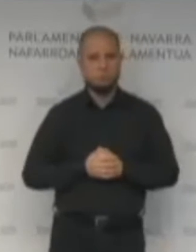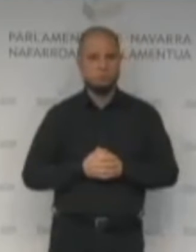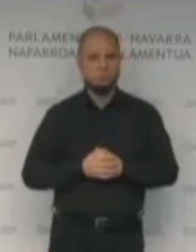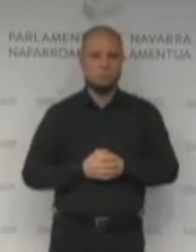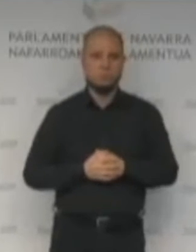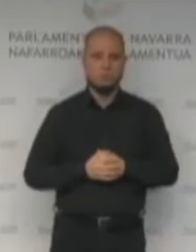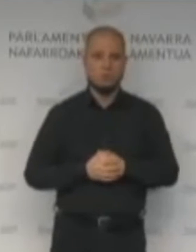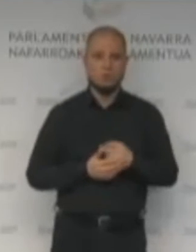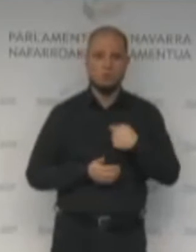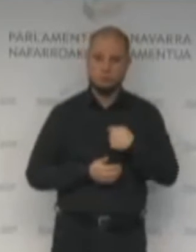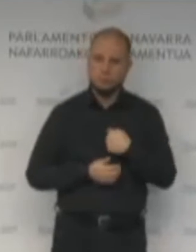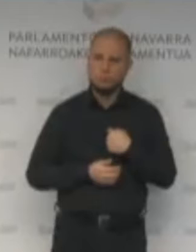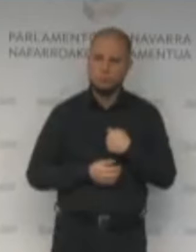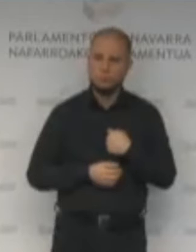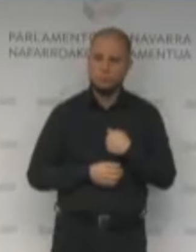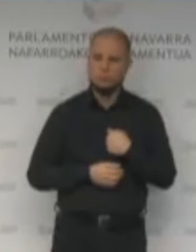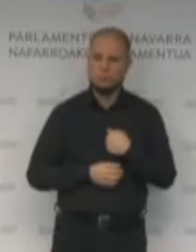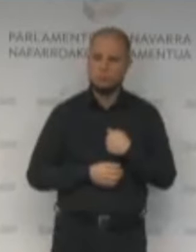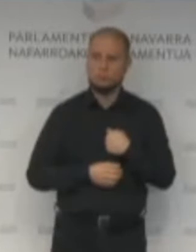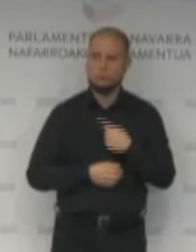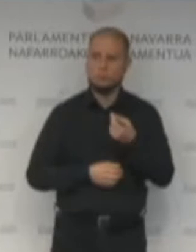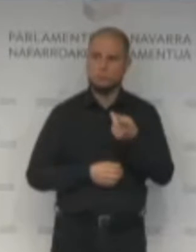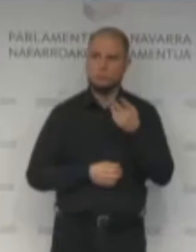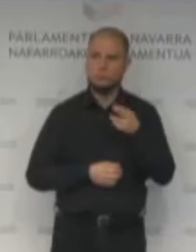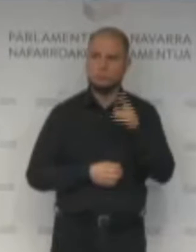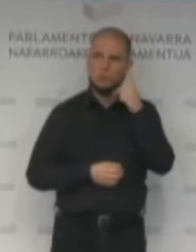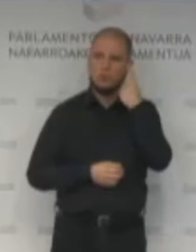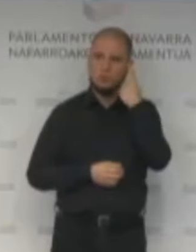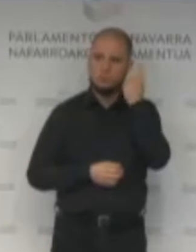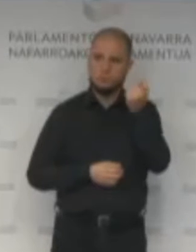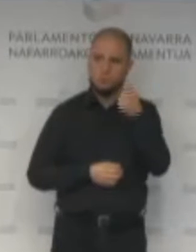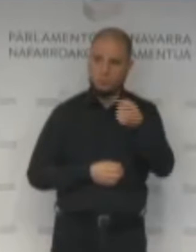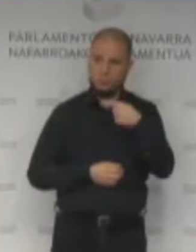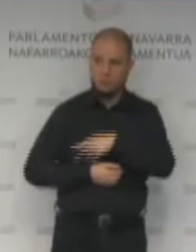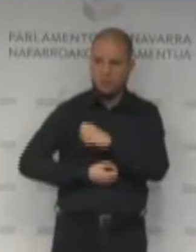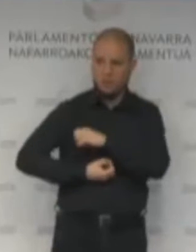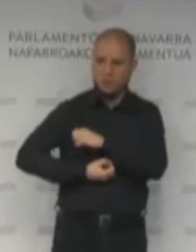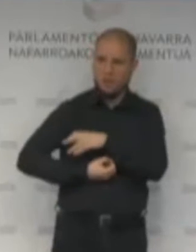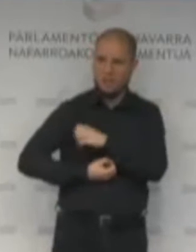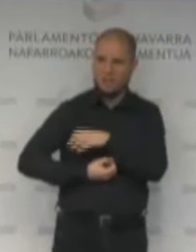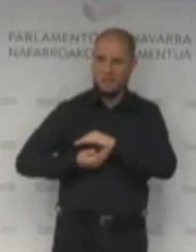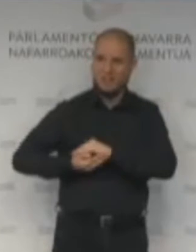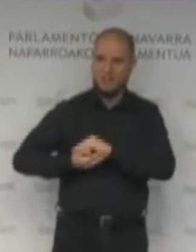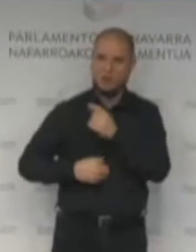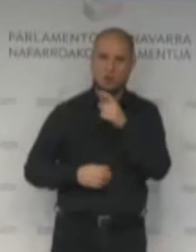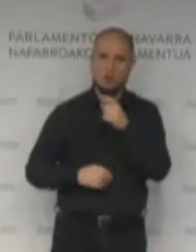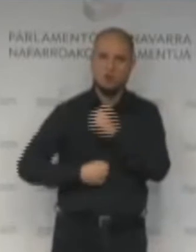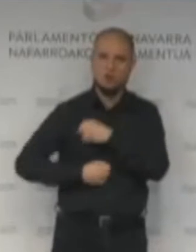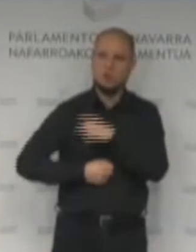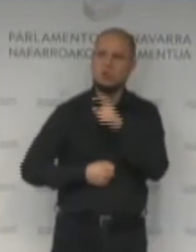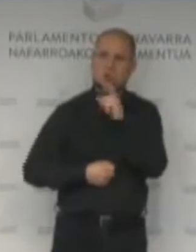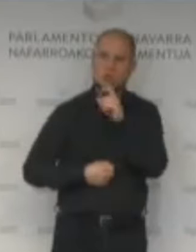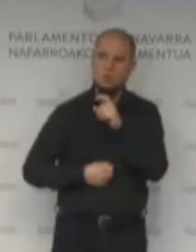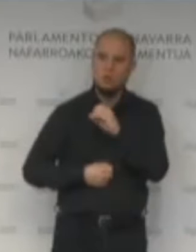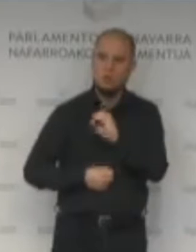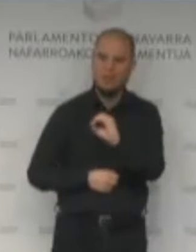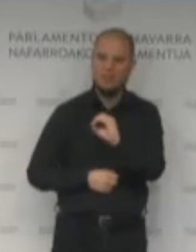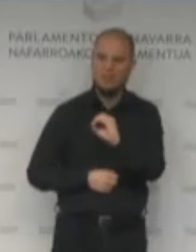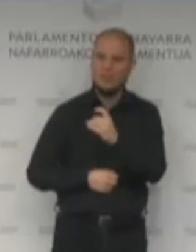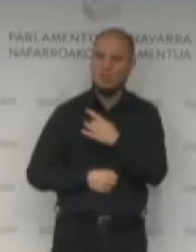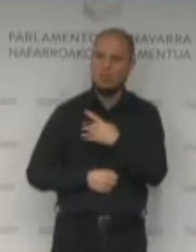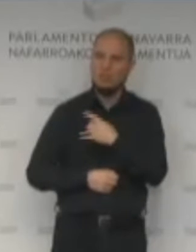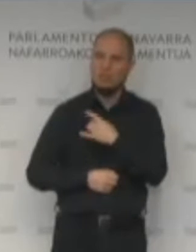yo sí le voy a volver a recordar cómo encontramos la caja. La encontramos a cero, con una deuda